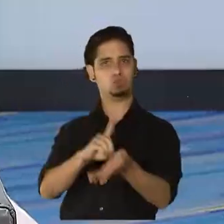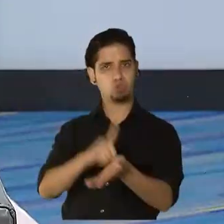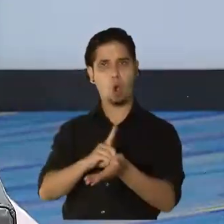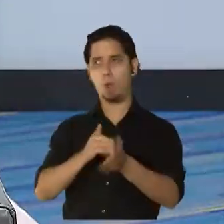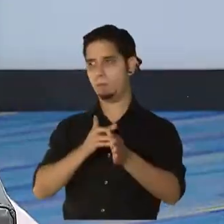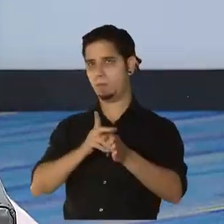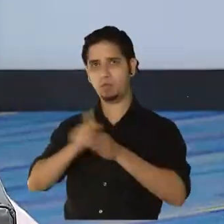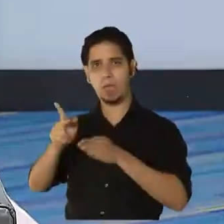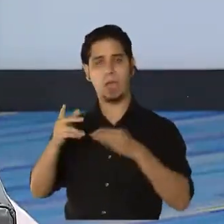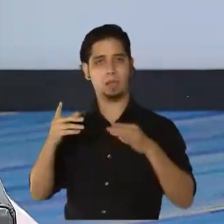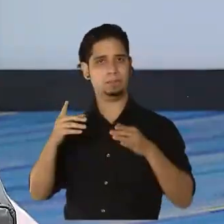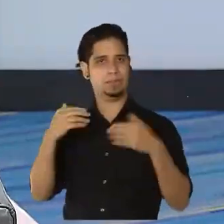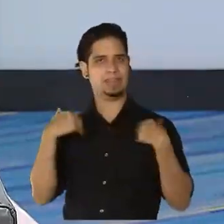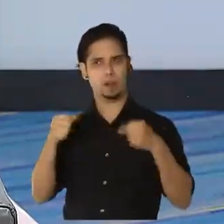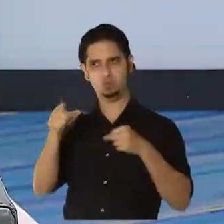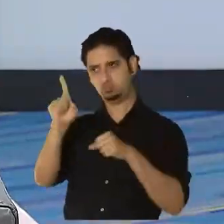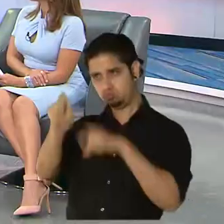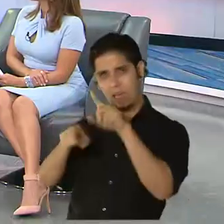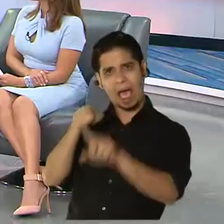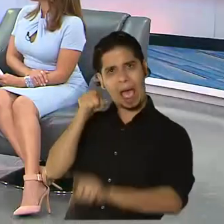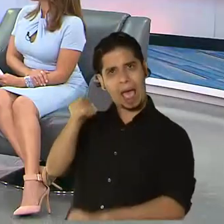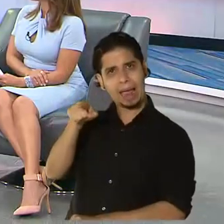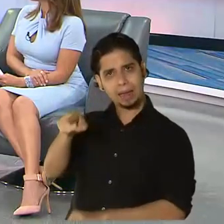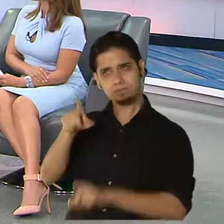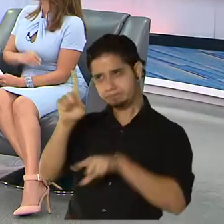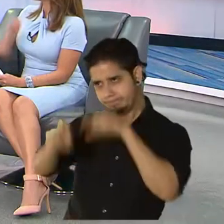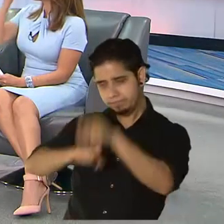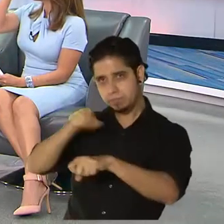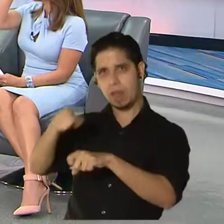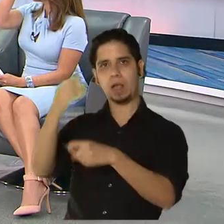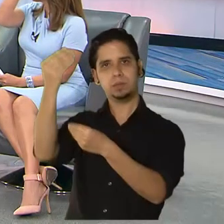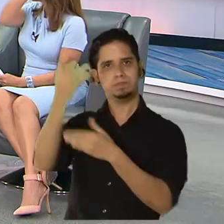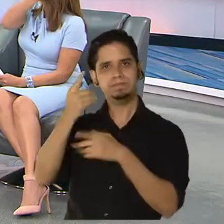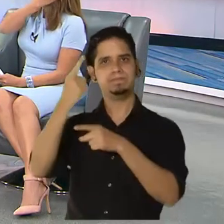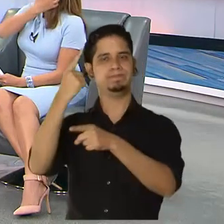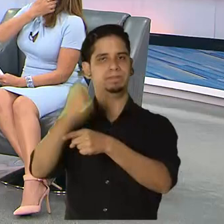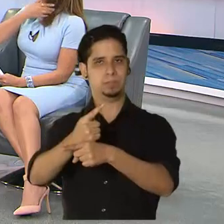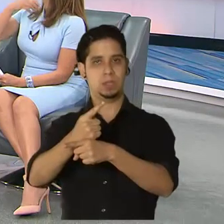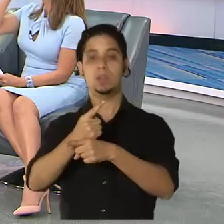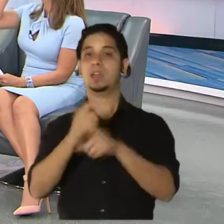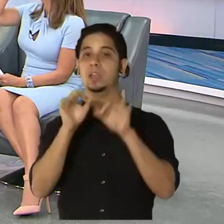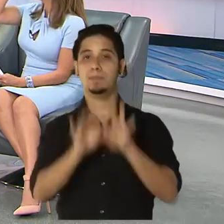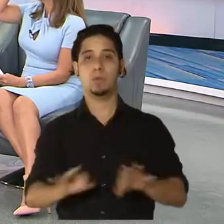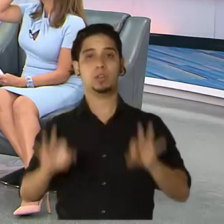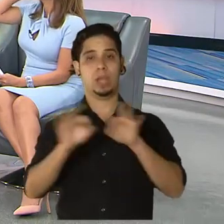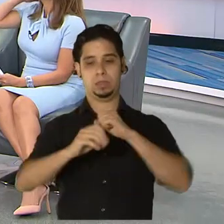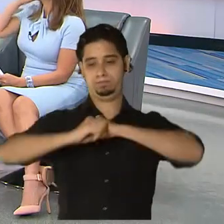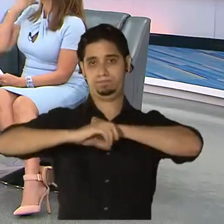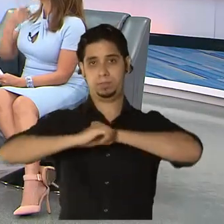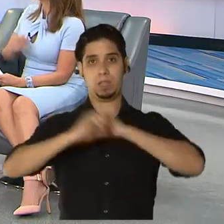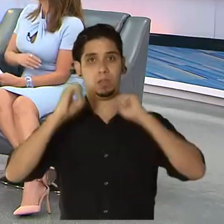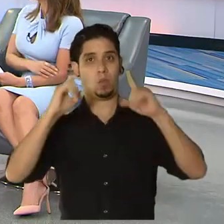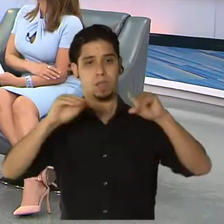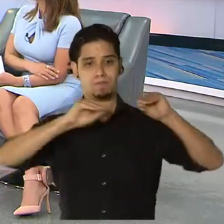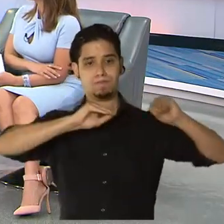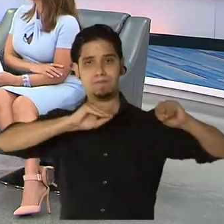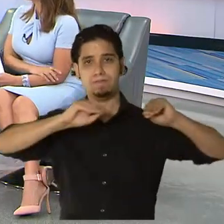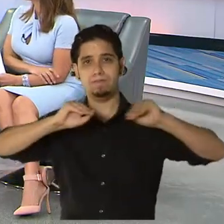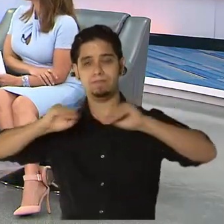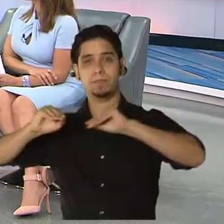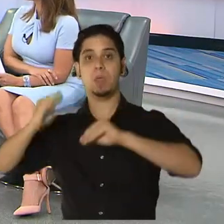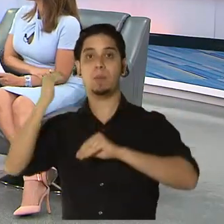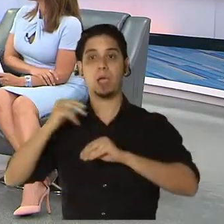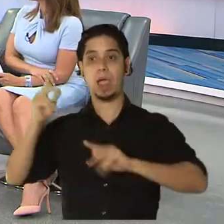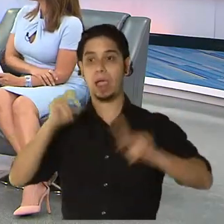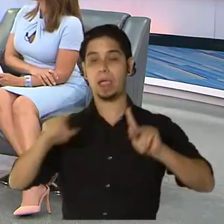cuando le llegue su turno, pues ya usted está listo para recibir su doce. Así que yo creo que es un asunto de mucha campaña educativa, principalmente porque hay